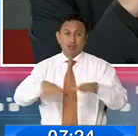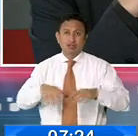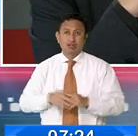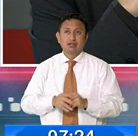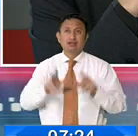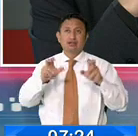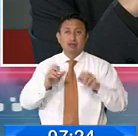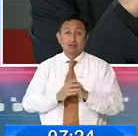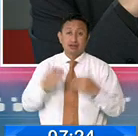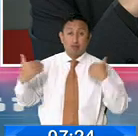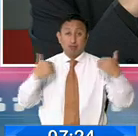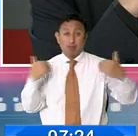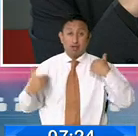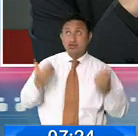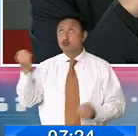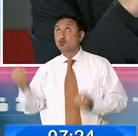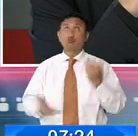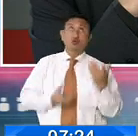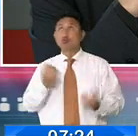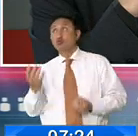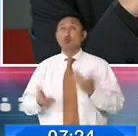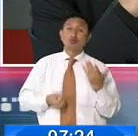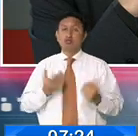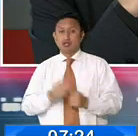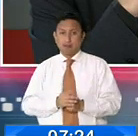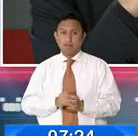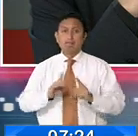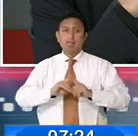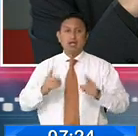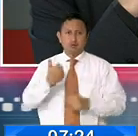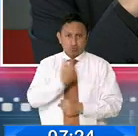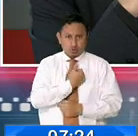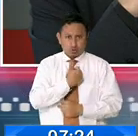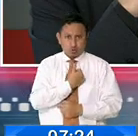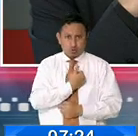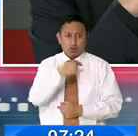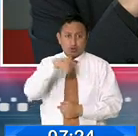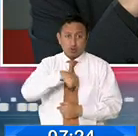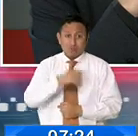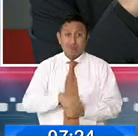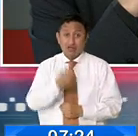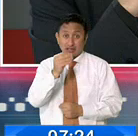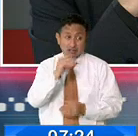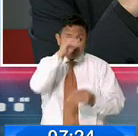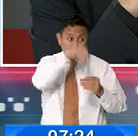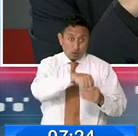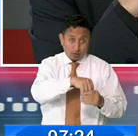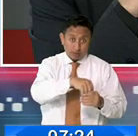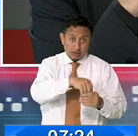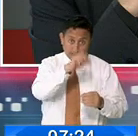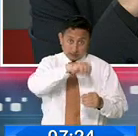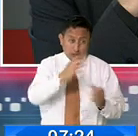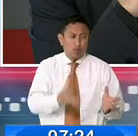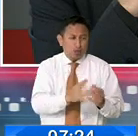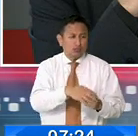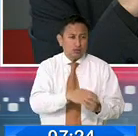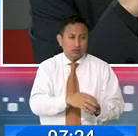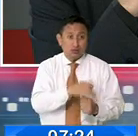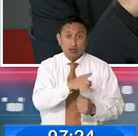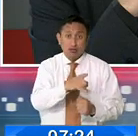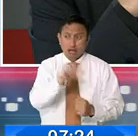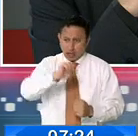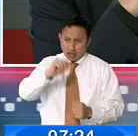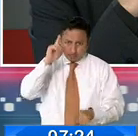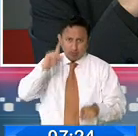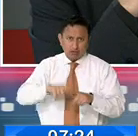teatro que ellos hacen. Pero somos nosotros mismos quienes estamos provocando esta situación al promover que estas